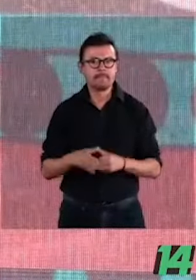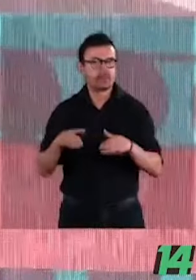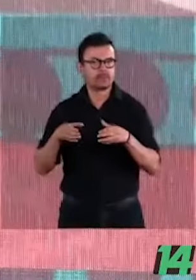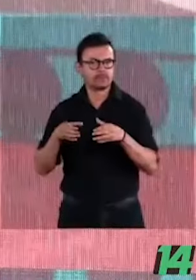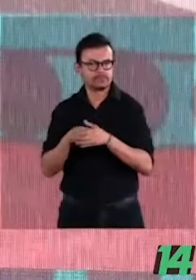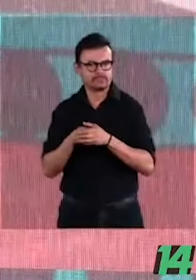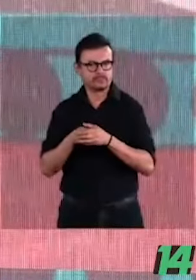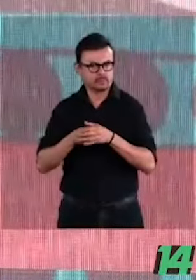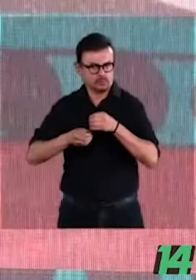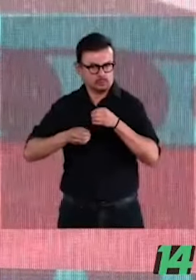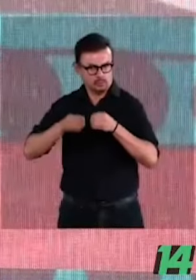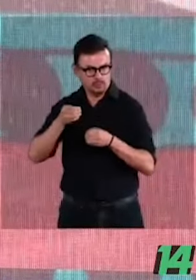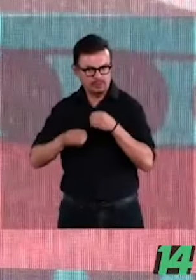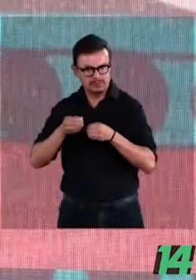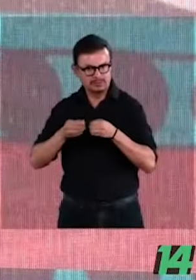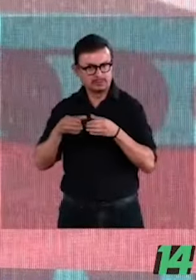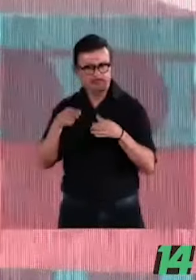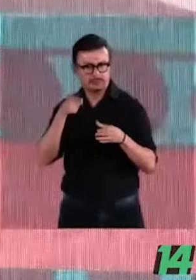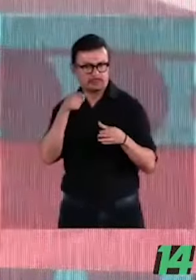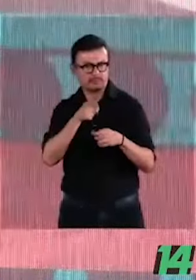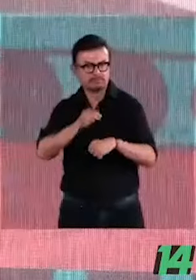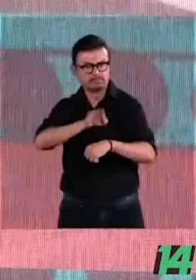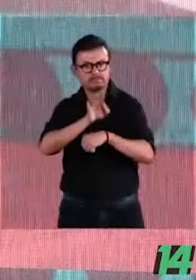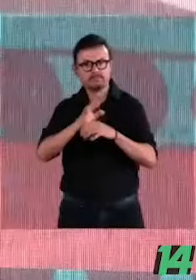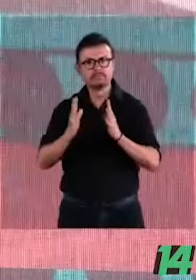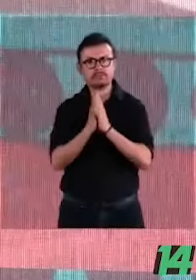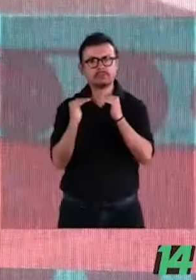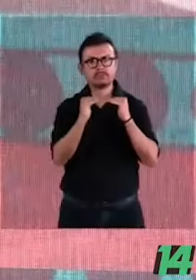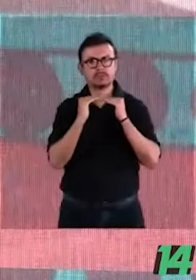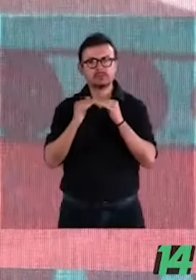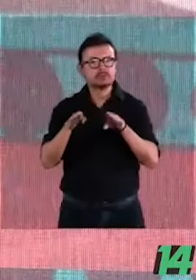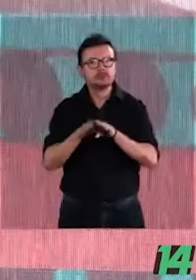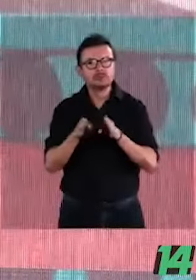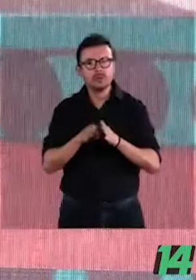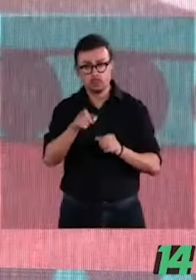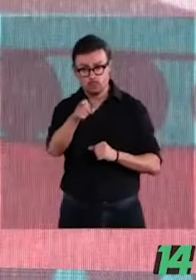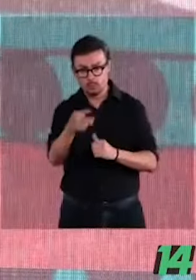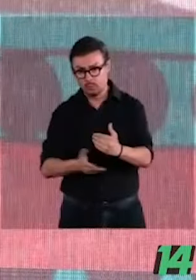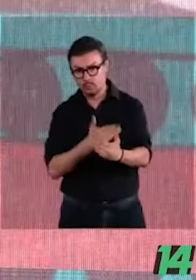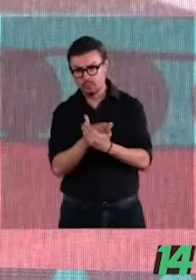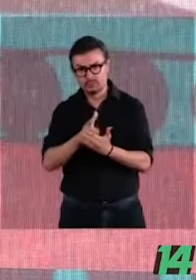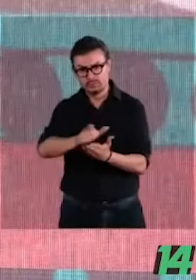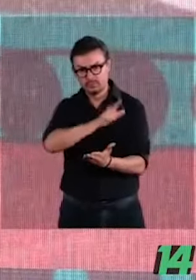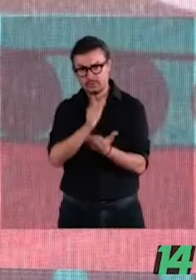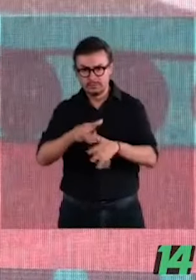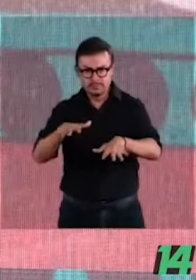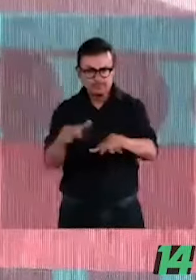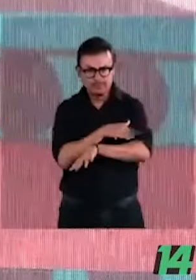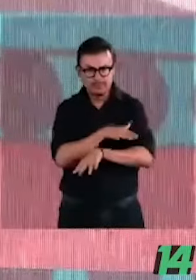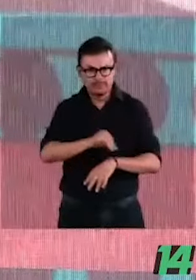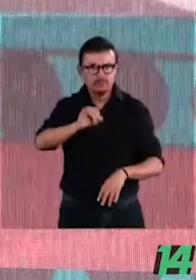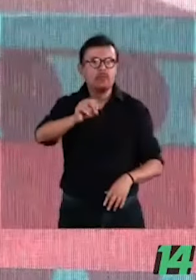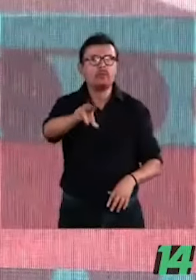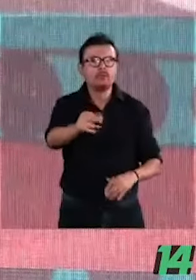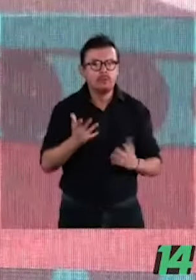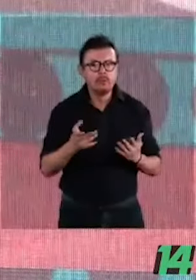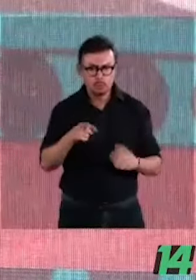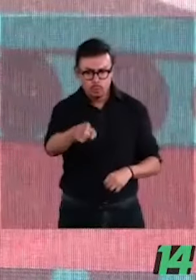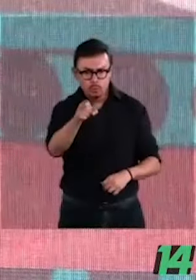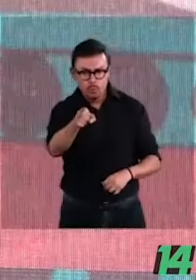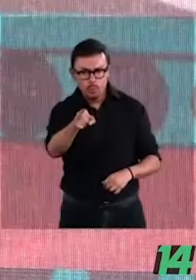en una democracia? ¿Impulsaría una reforma en esta participación? Hasta un minuto, Xochitl.